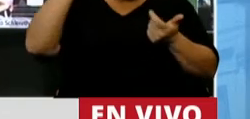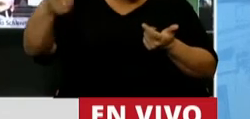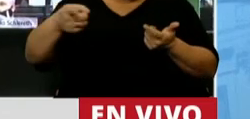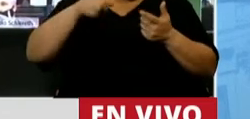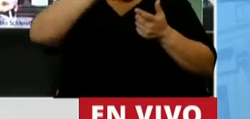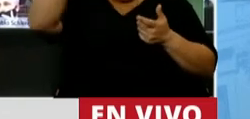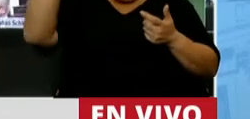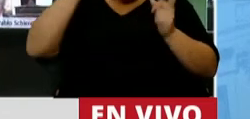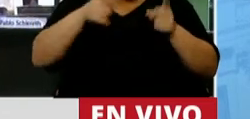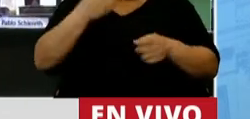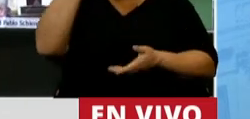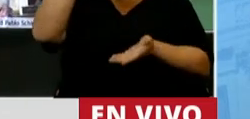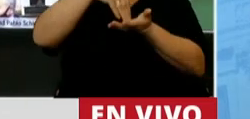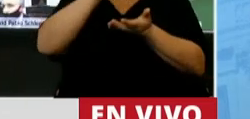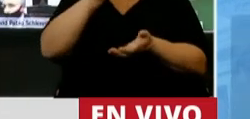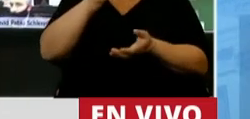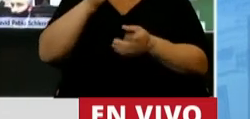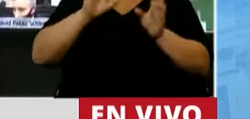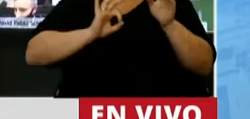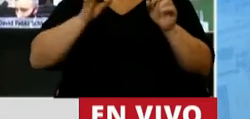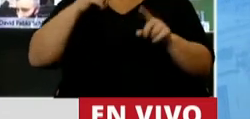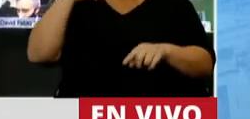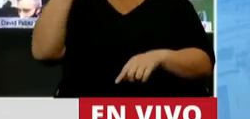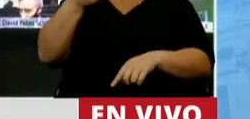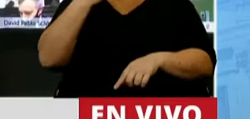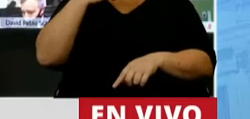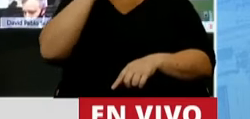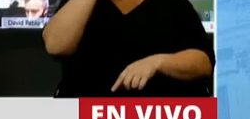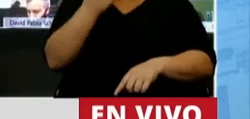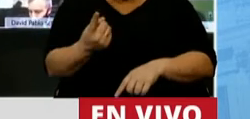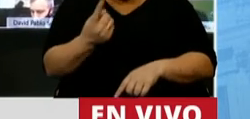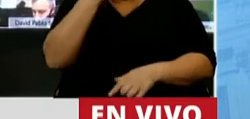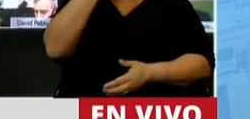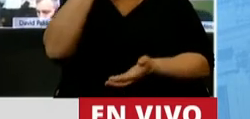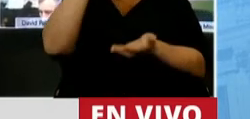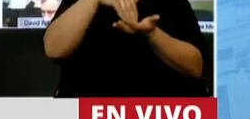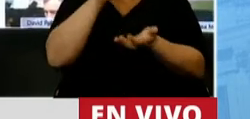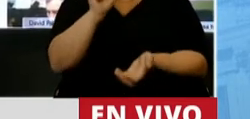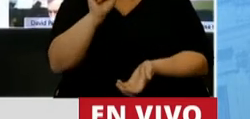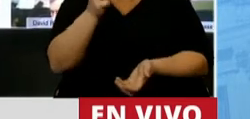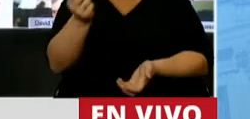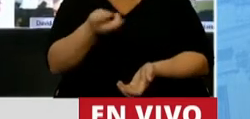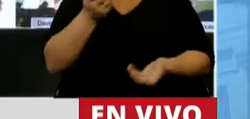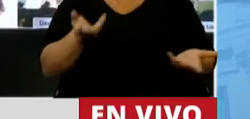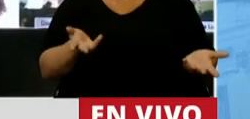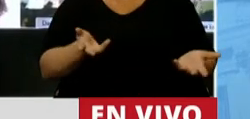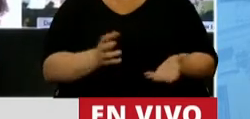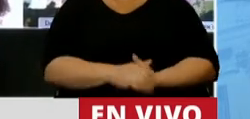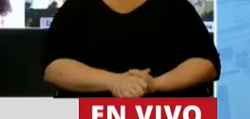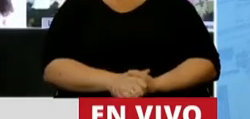Ríos, entre otros lugares? 4 millones de pesos para el año 2021. 4 millones de pesos.